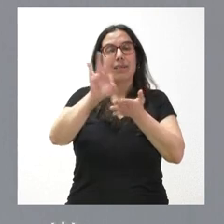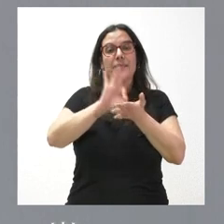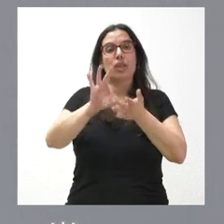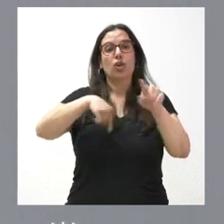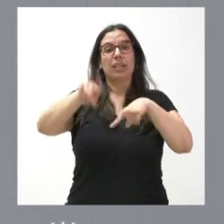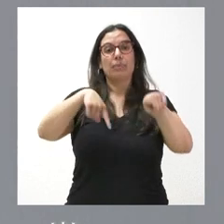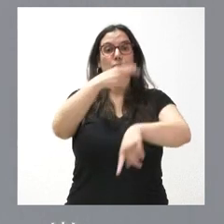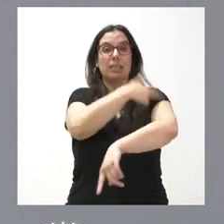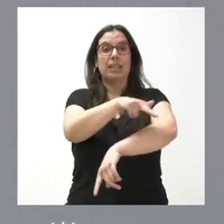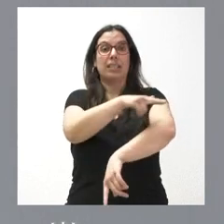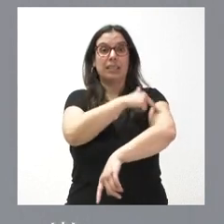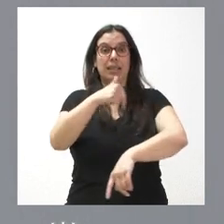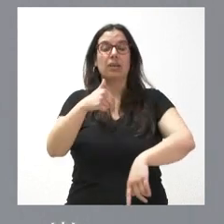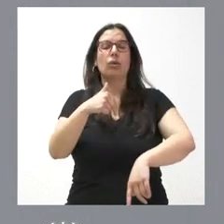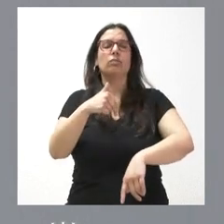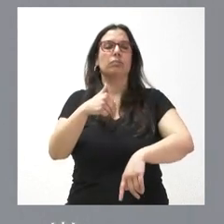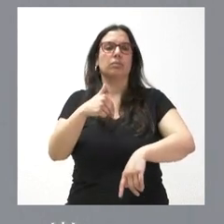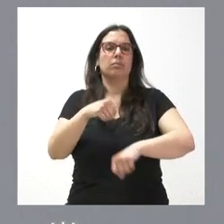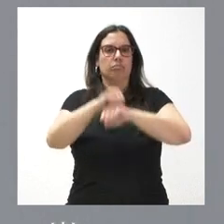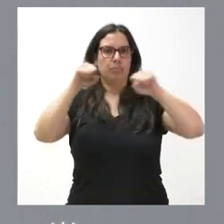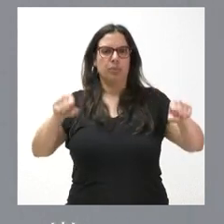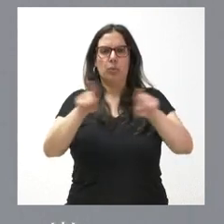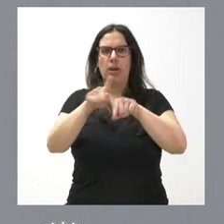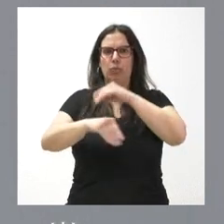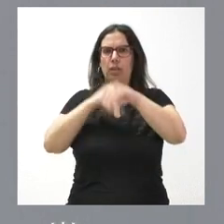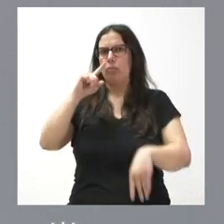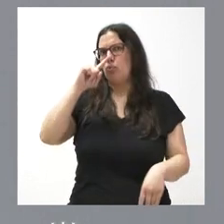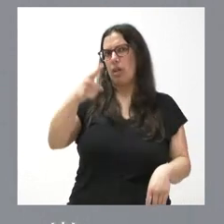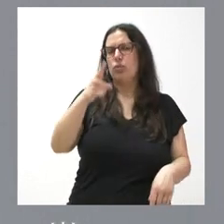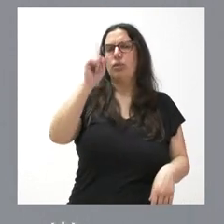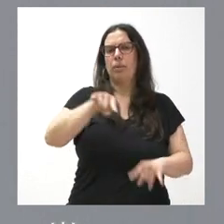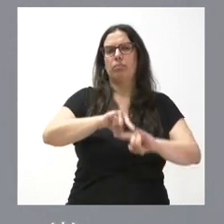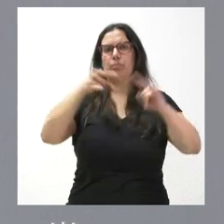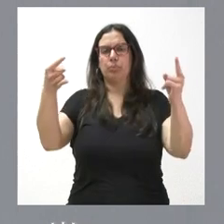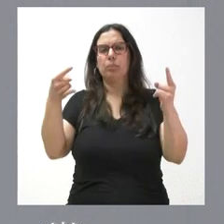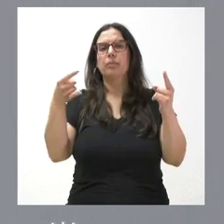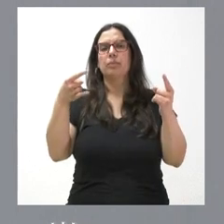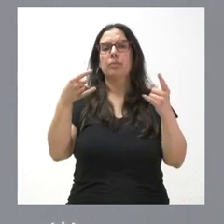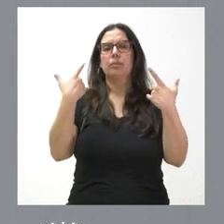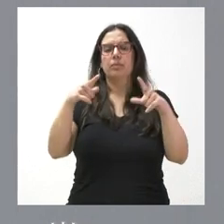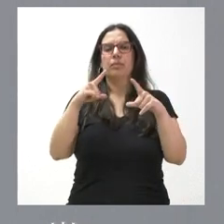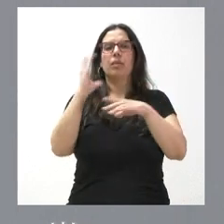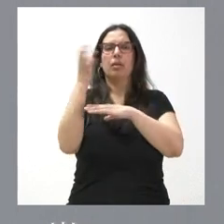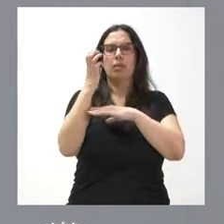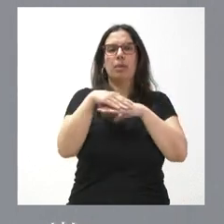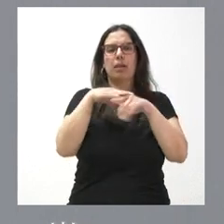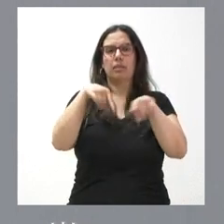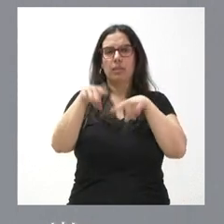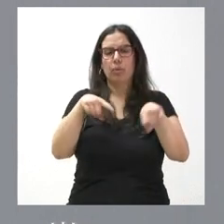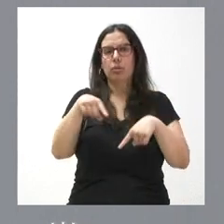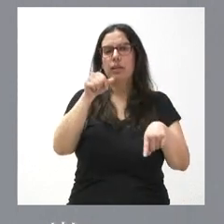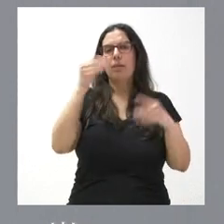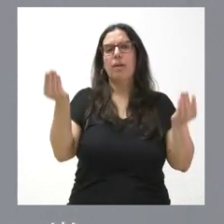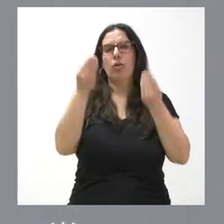sanitario, que es algo que hemos hecho de forma muy intensa en el último año, multiplicando el número también de unidades de transporte y mejorando la